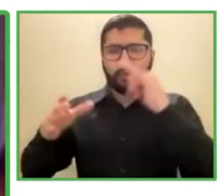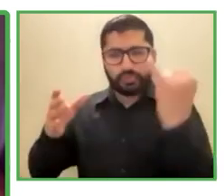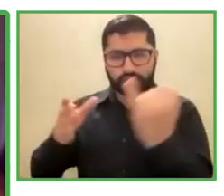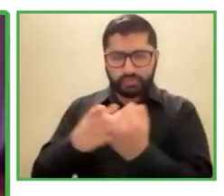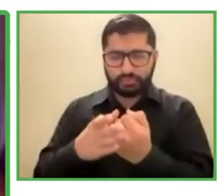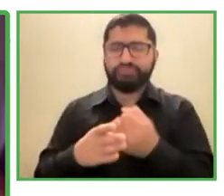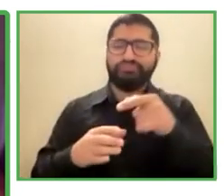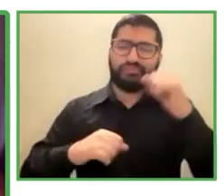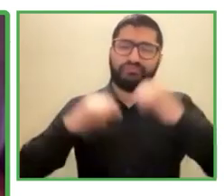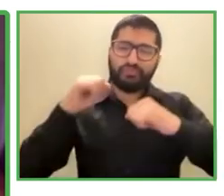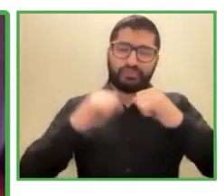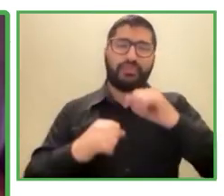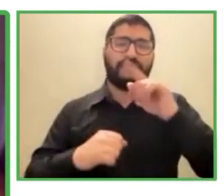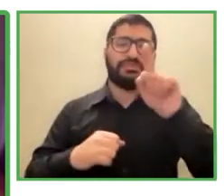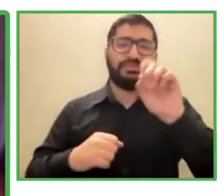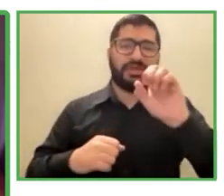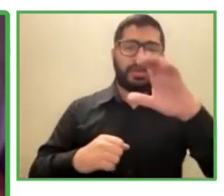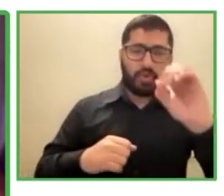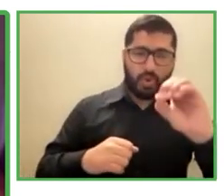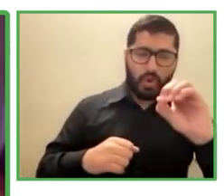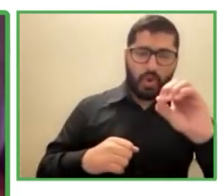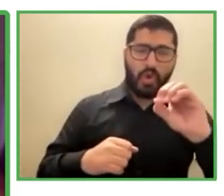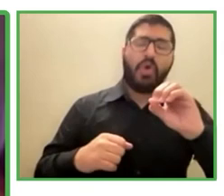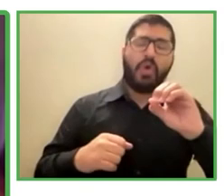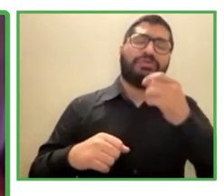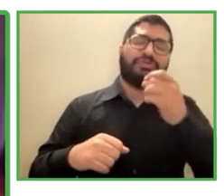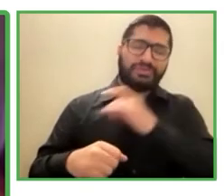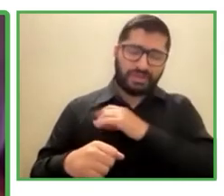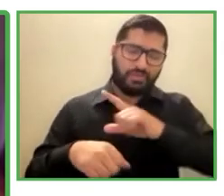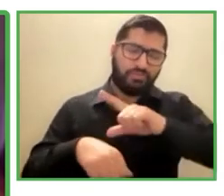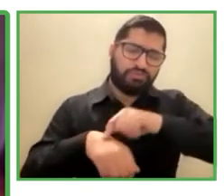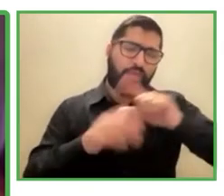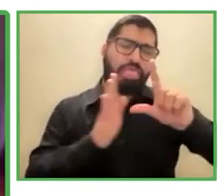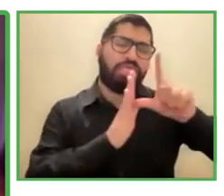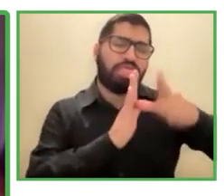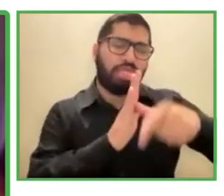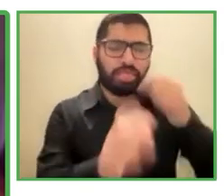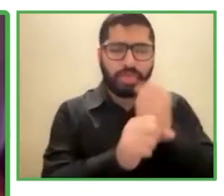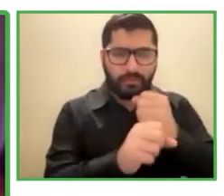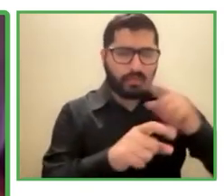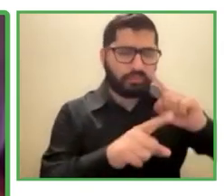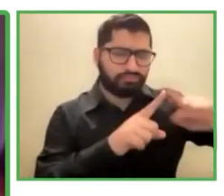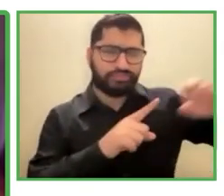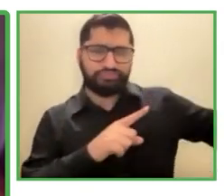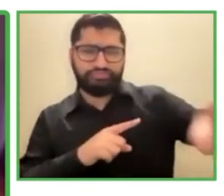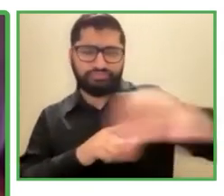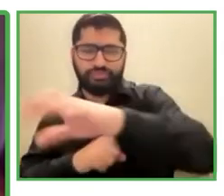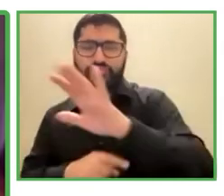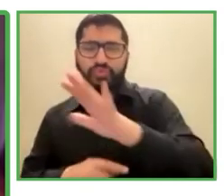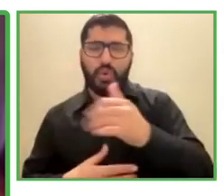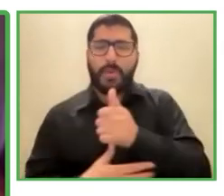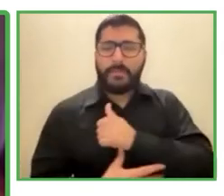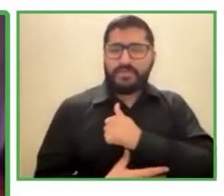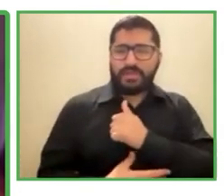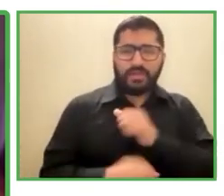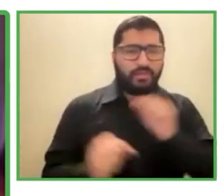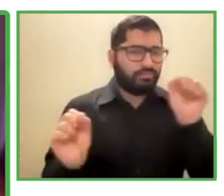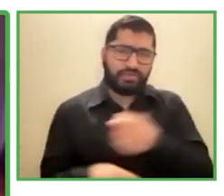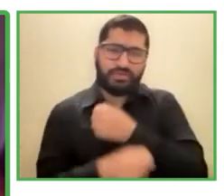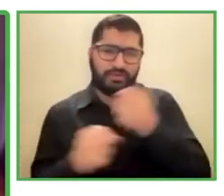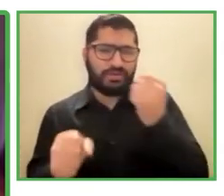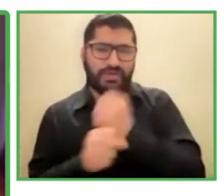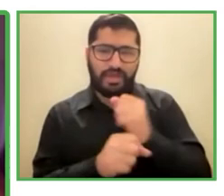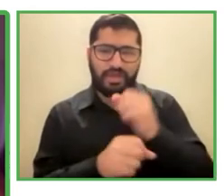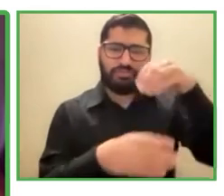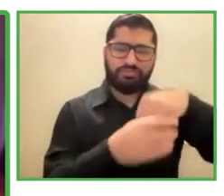exclusivamente en lugares privados no se puede trabajar en lugares públicos y eso es